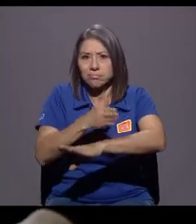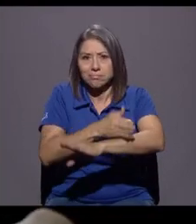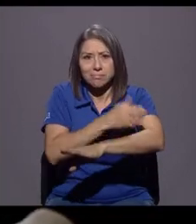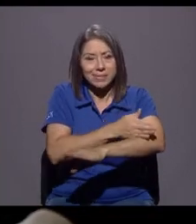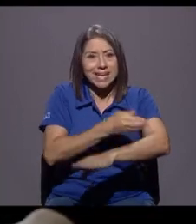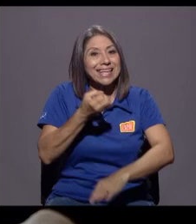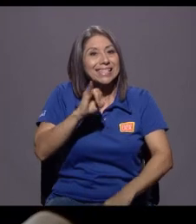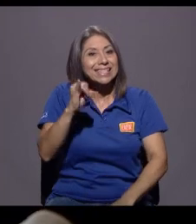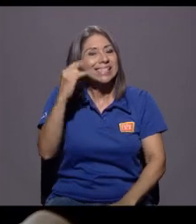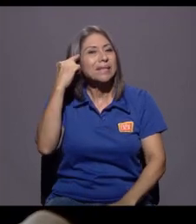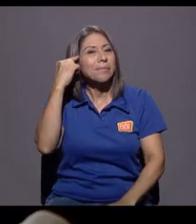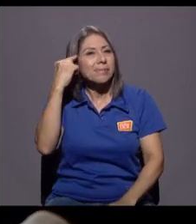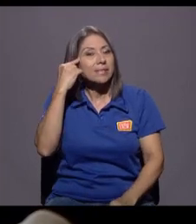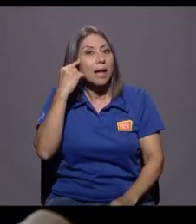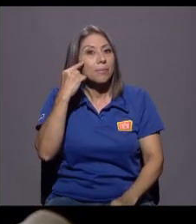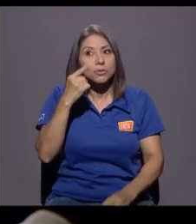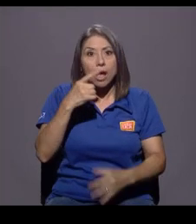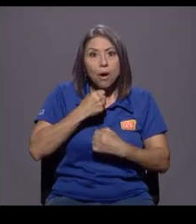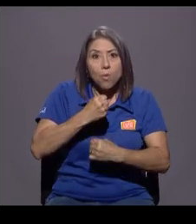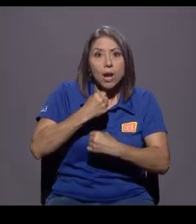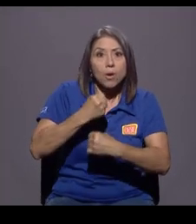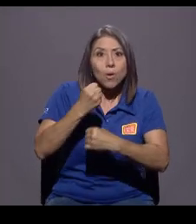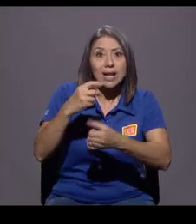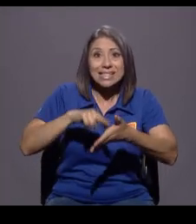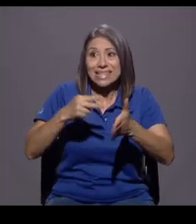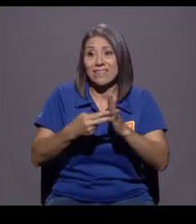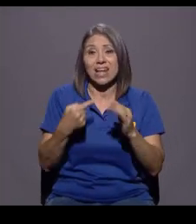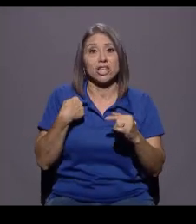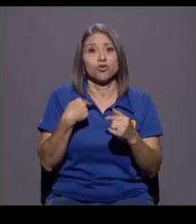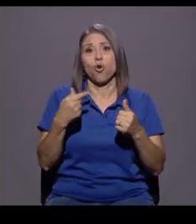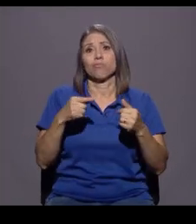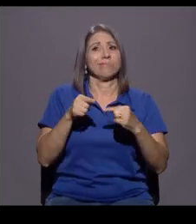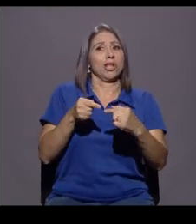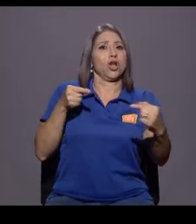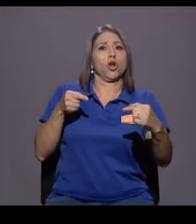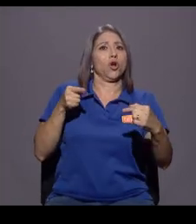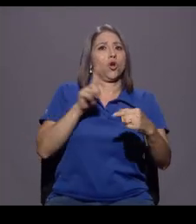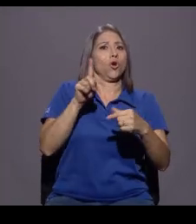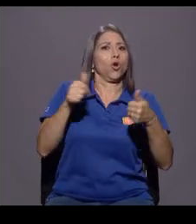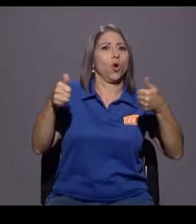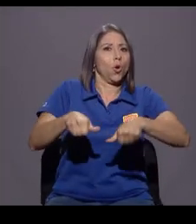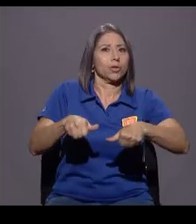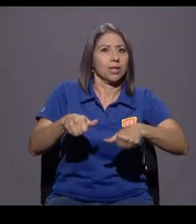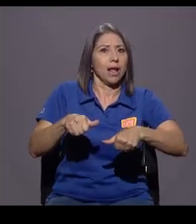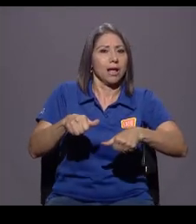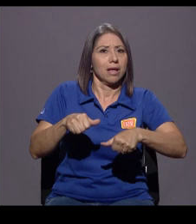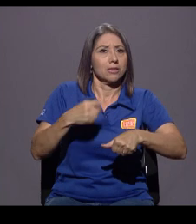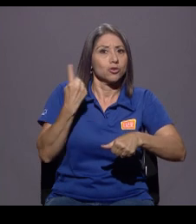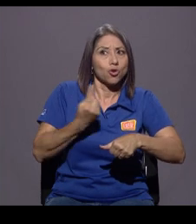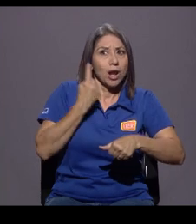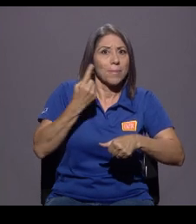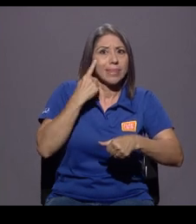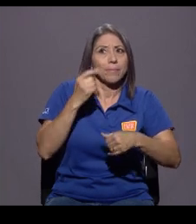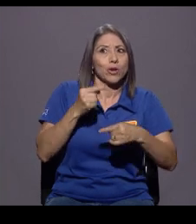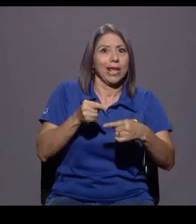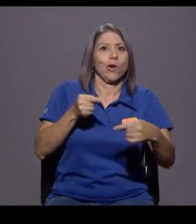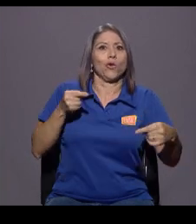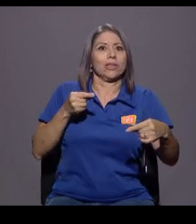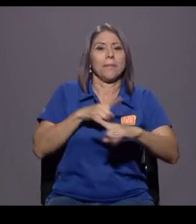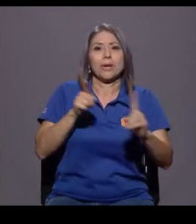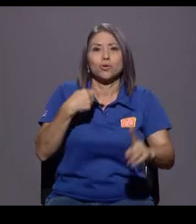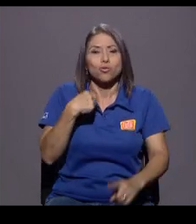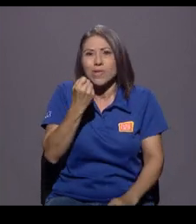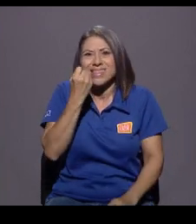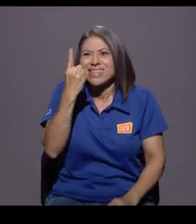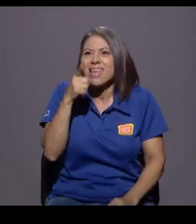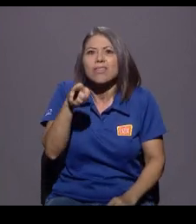pensando que porque hay una huelga, entonces ya estoy en contra, solo porque hay una huelga, pero no entiendo por qué es que existe esa huelga o qué es lo que está pasando.